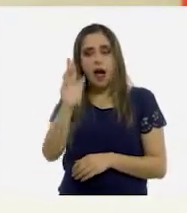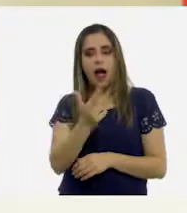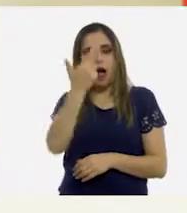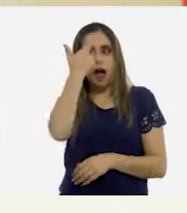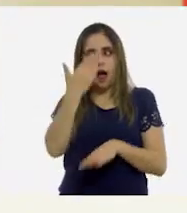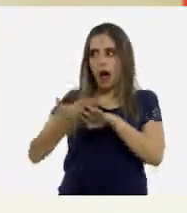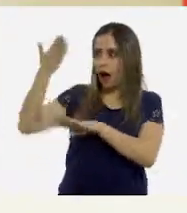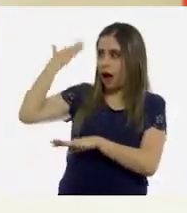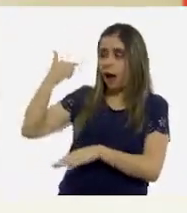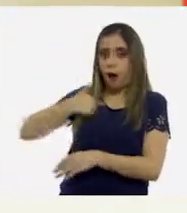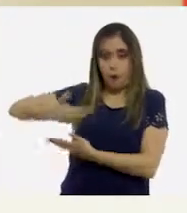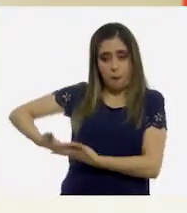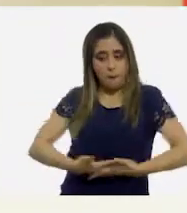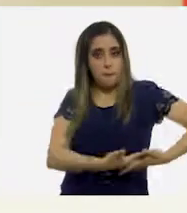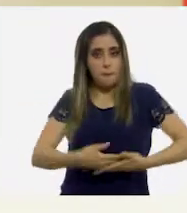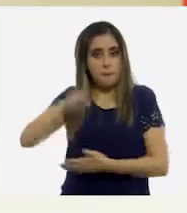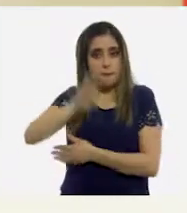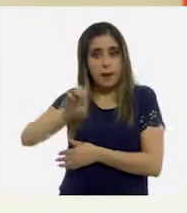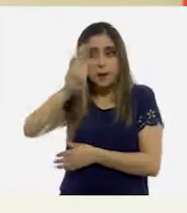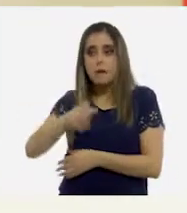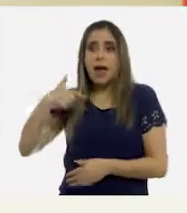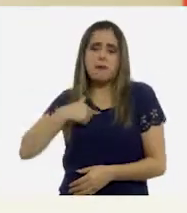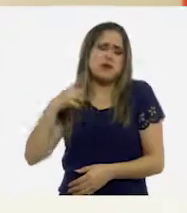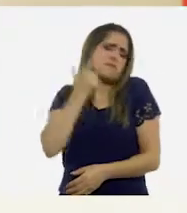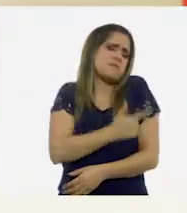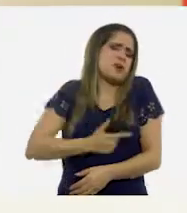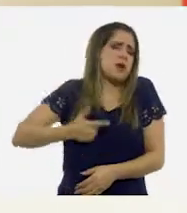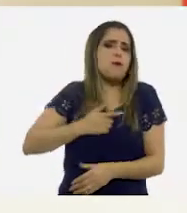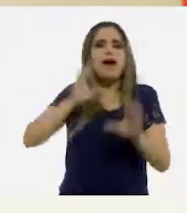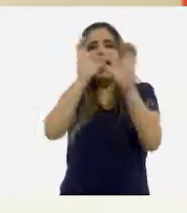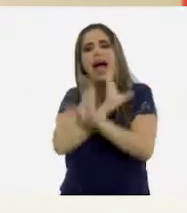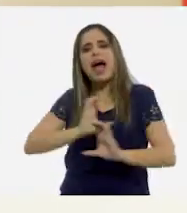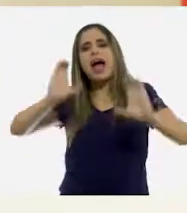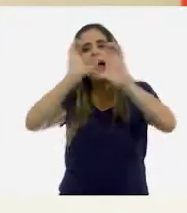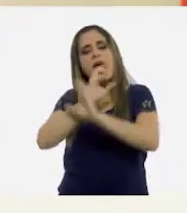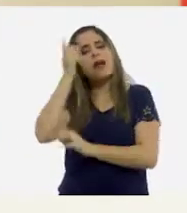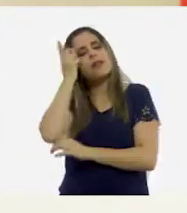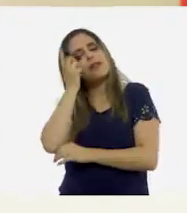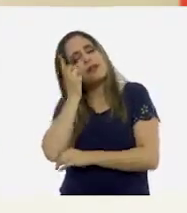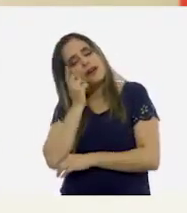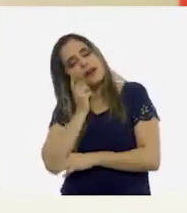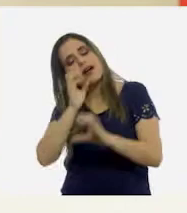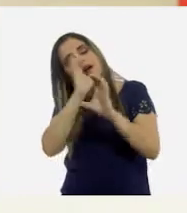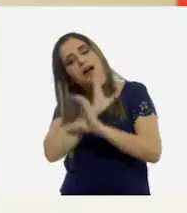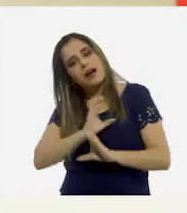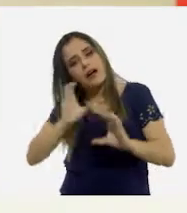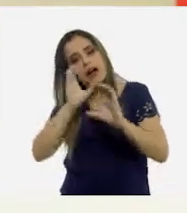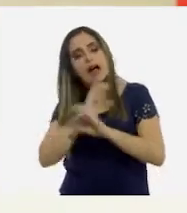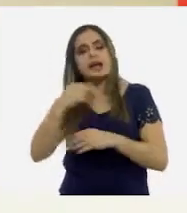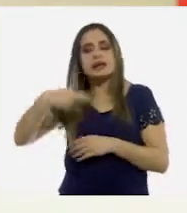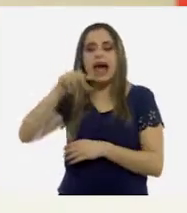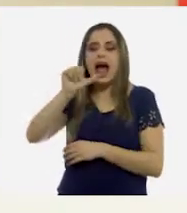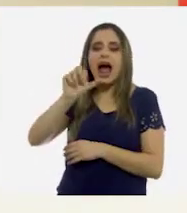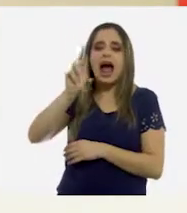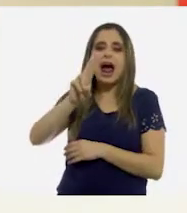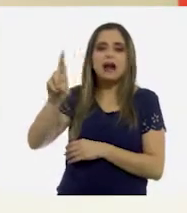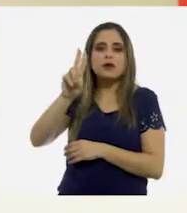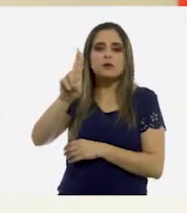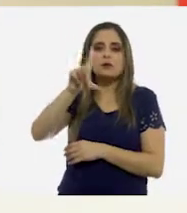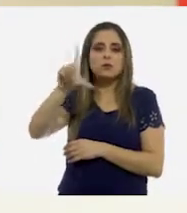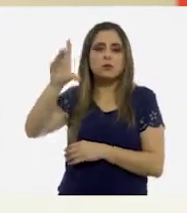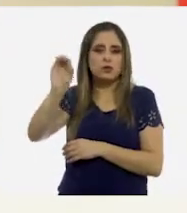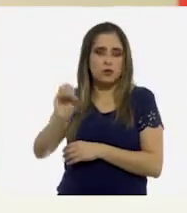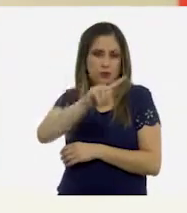cuando era bebé me cantaban unas canciones especiales a la hora de dormir. Se llaman Arrullos. Muchos adultos las